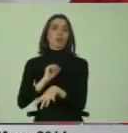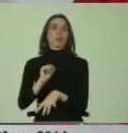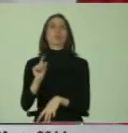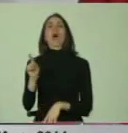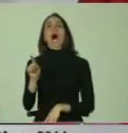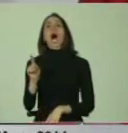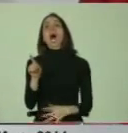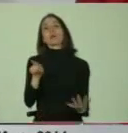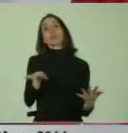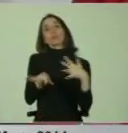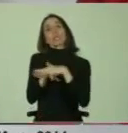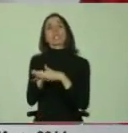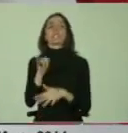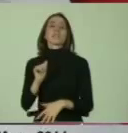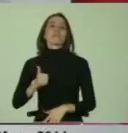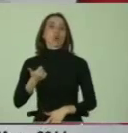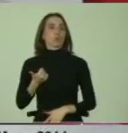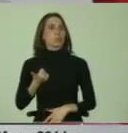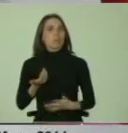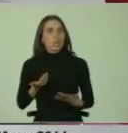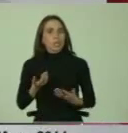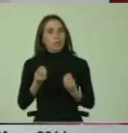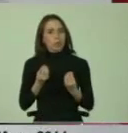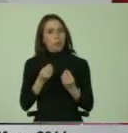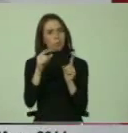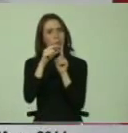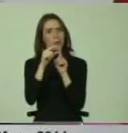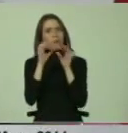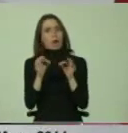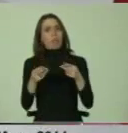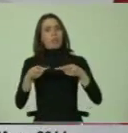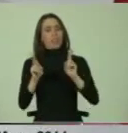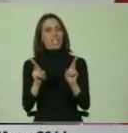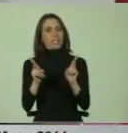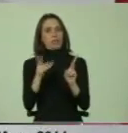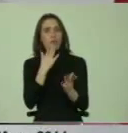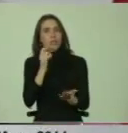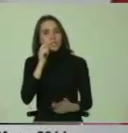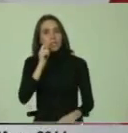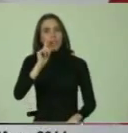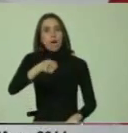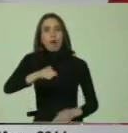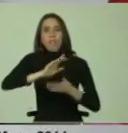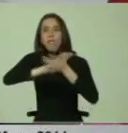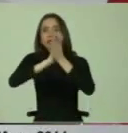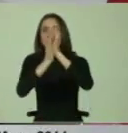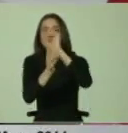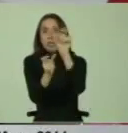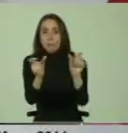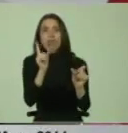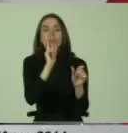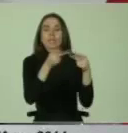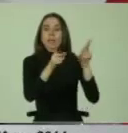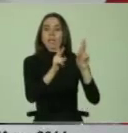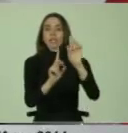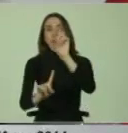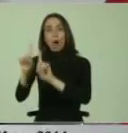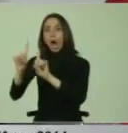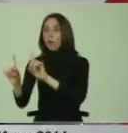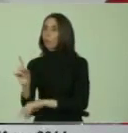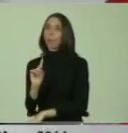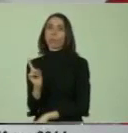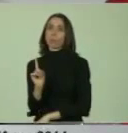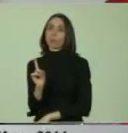voluntaria. Si hablamos del derecho, esto implica una obligación de que todos tienen ese derecho y no solo algunos.